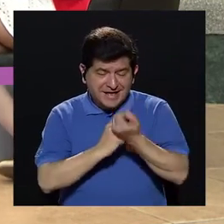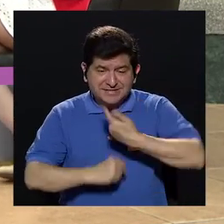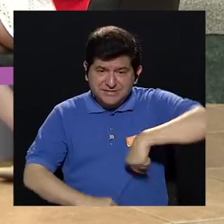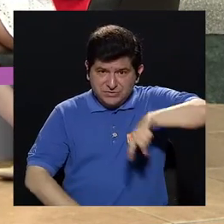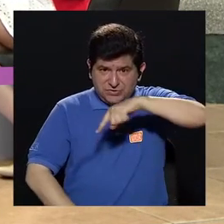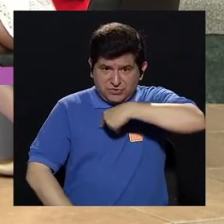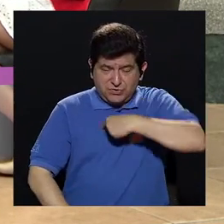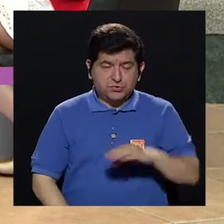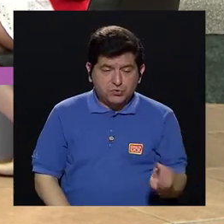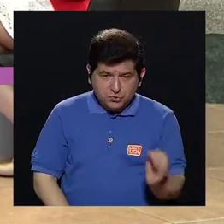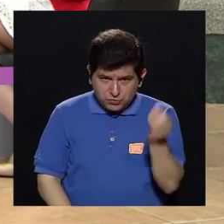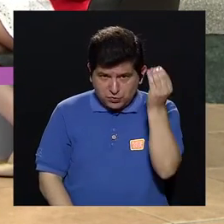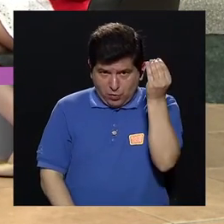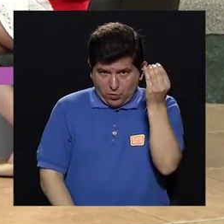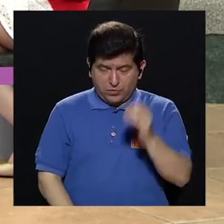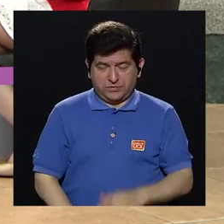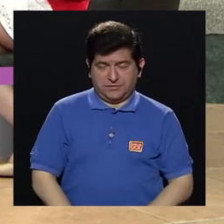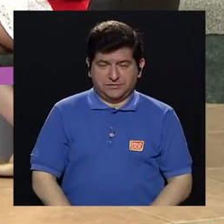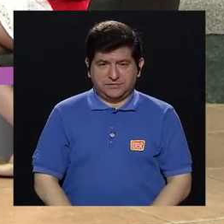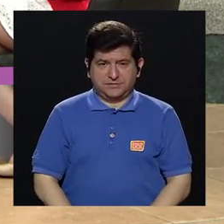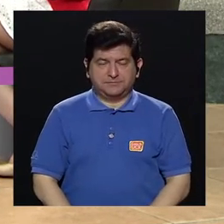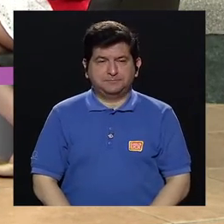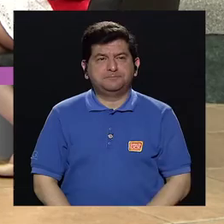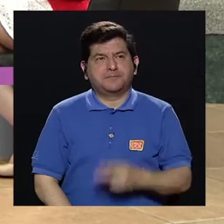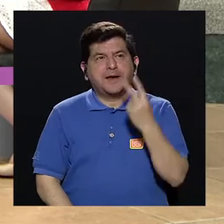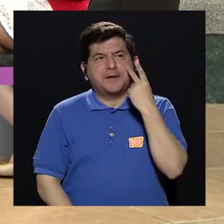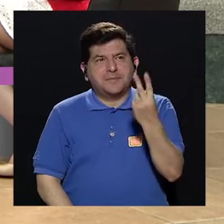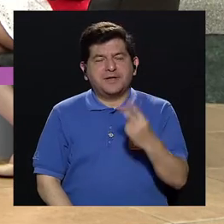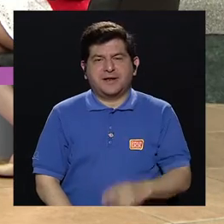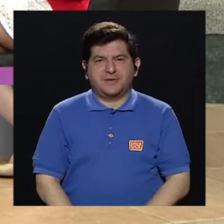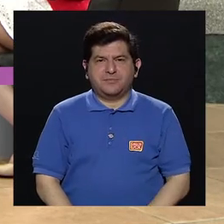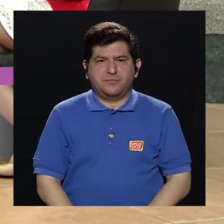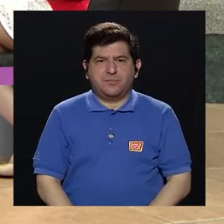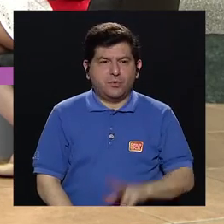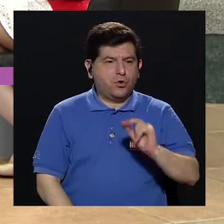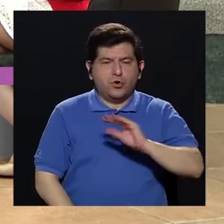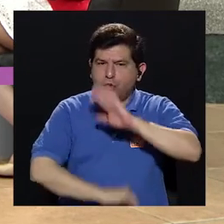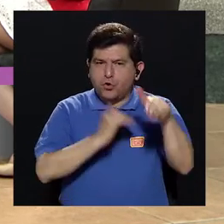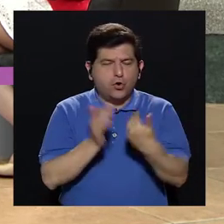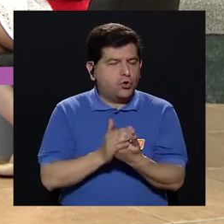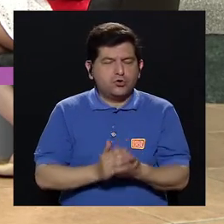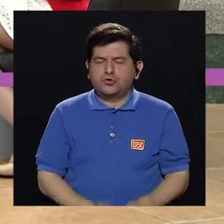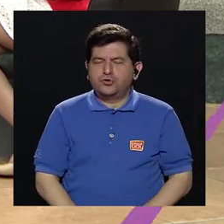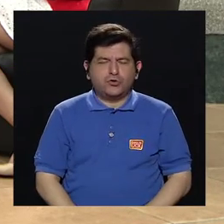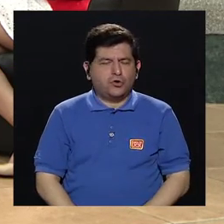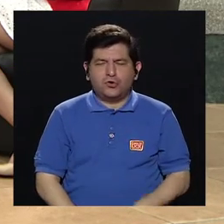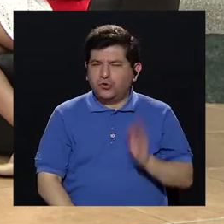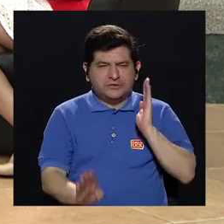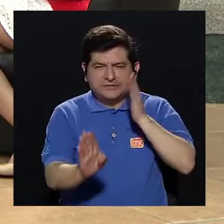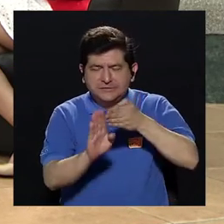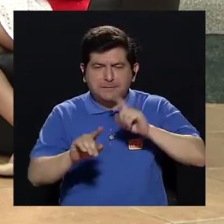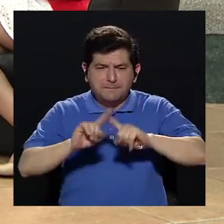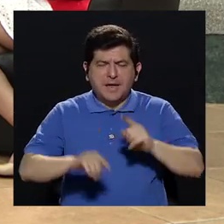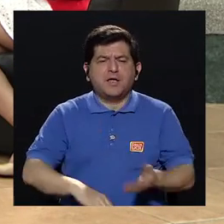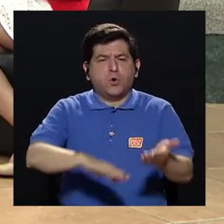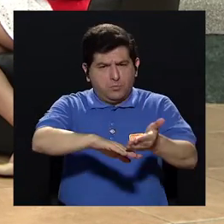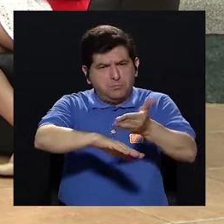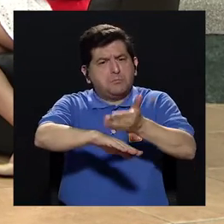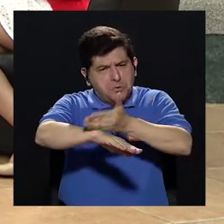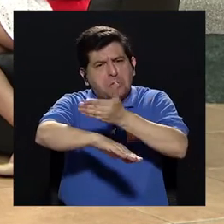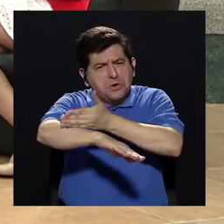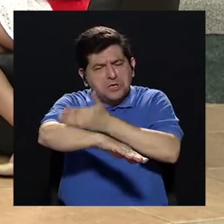tenemos que tener los más jóvenes es, vamos a ver, no me lo haga todo un golpe, pero poquito a poco ir